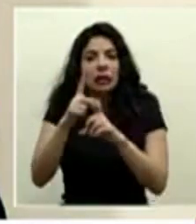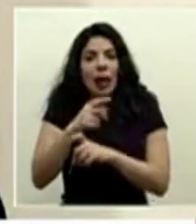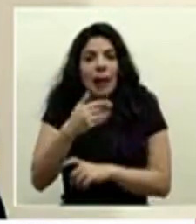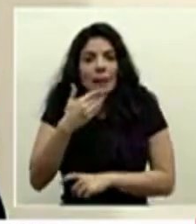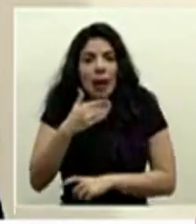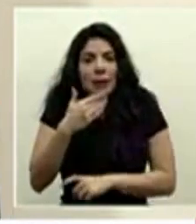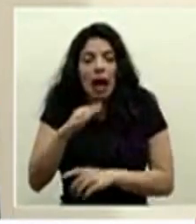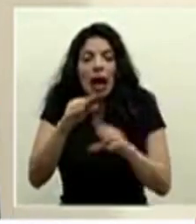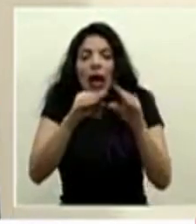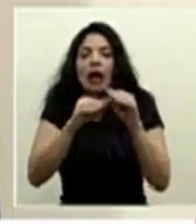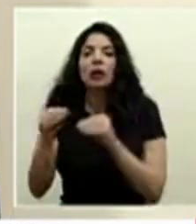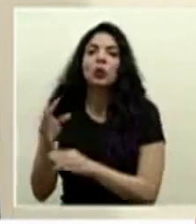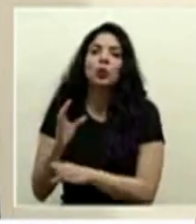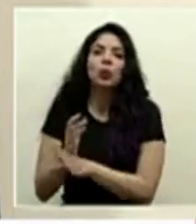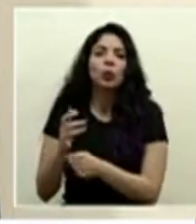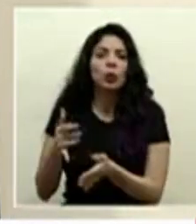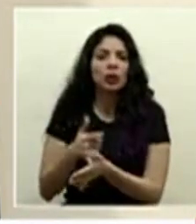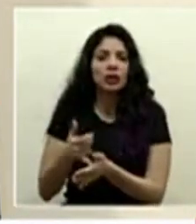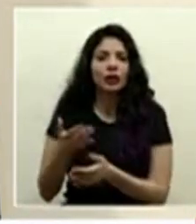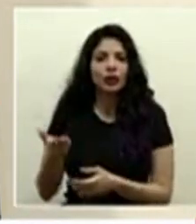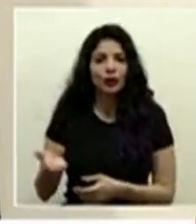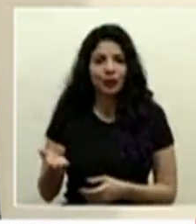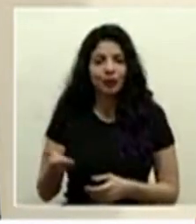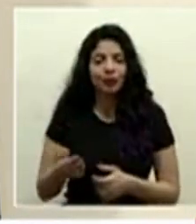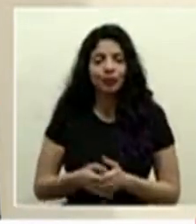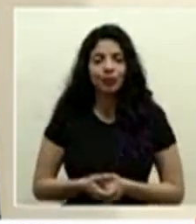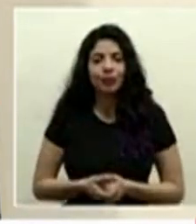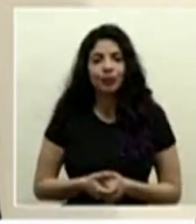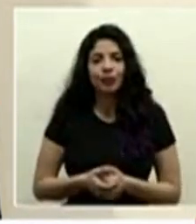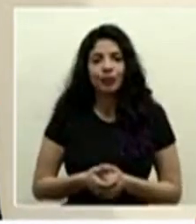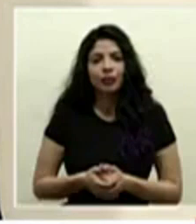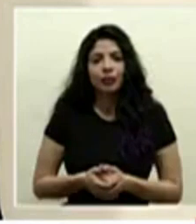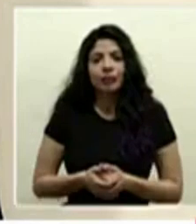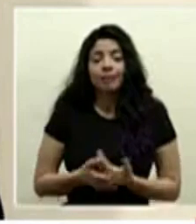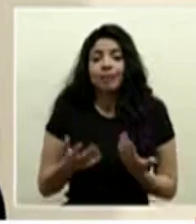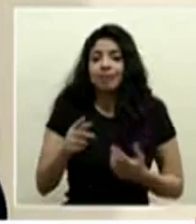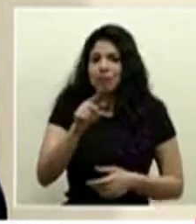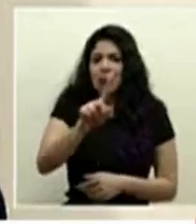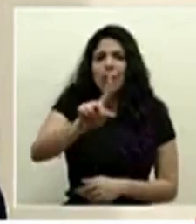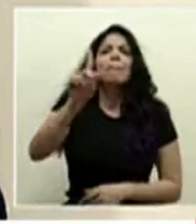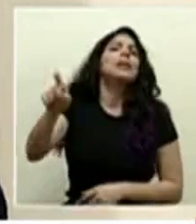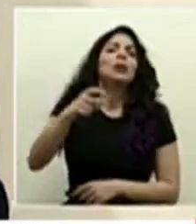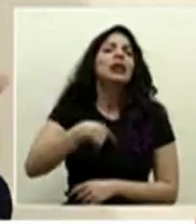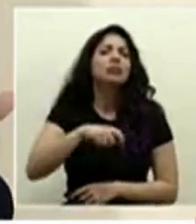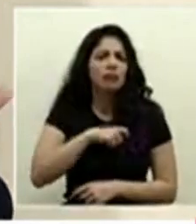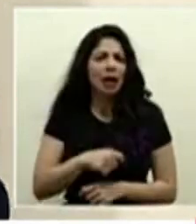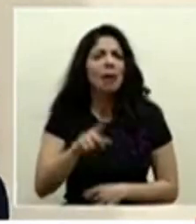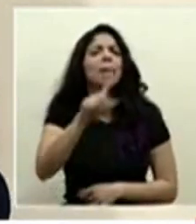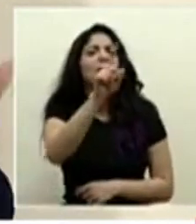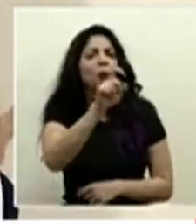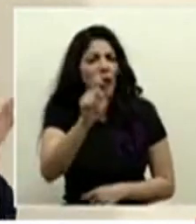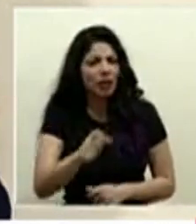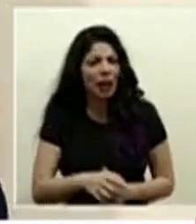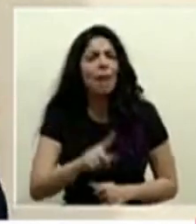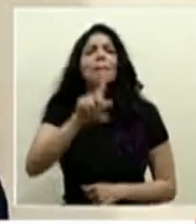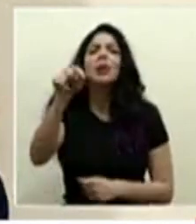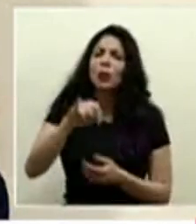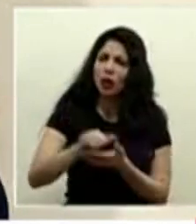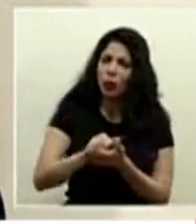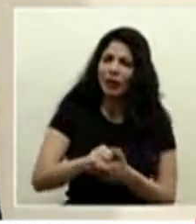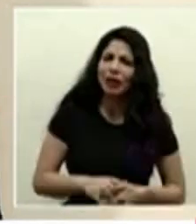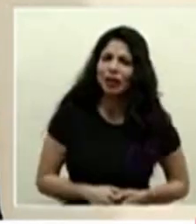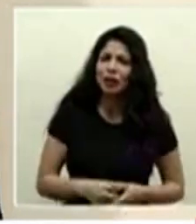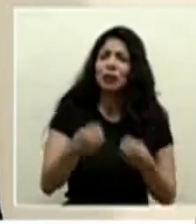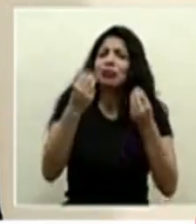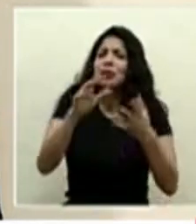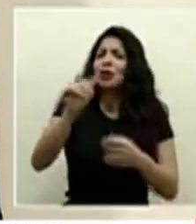terminan en una unidad de cuidados intensivos pregúntele a España Italia Nueva York y